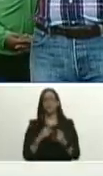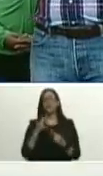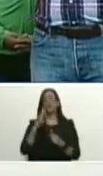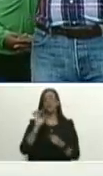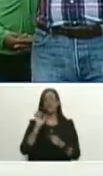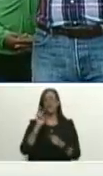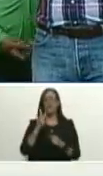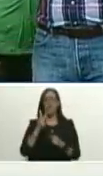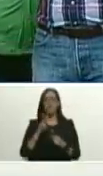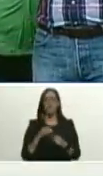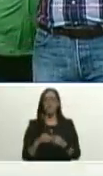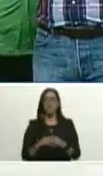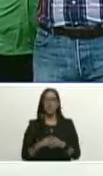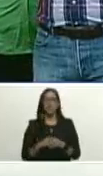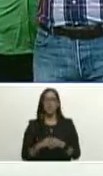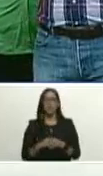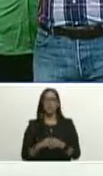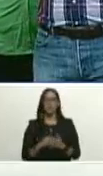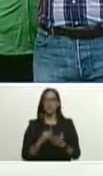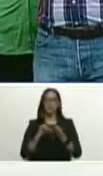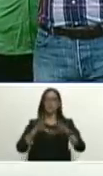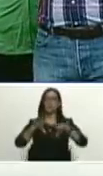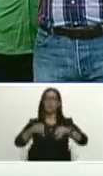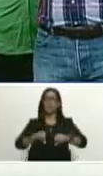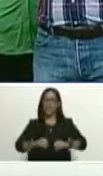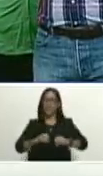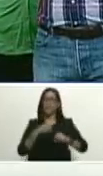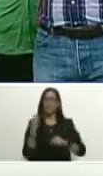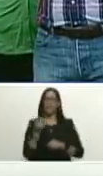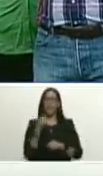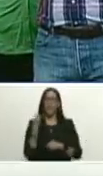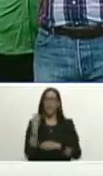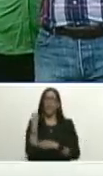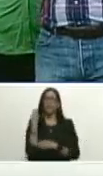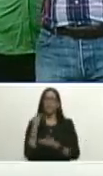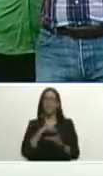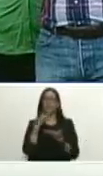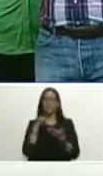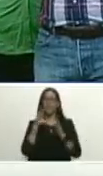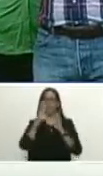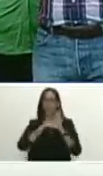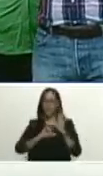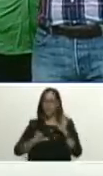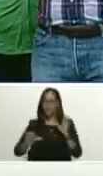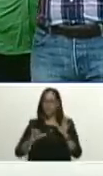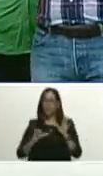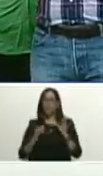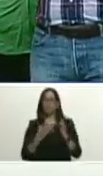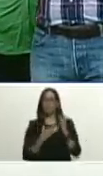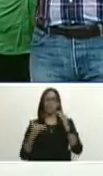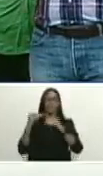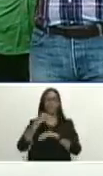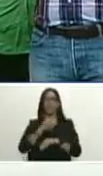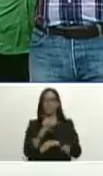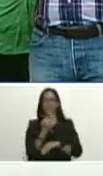nos instalamos como Asamblea Nacional Constituyente plenipotenciaria